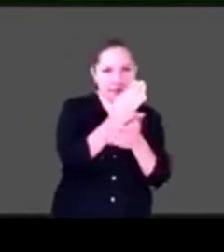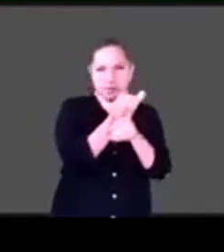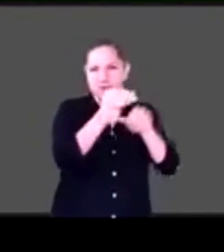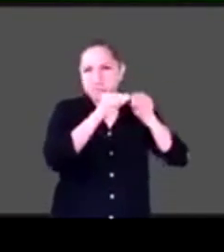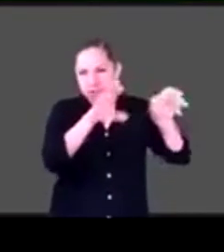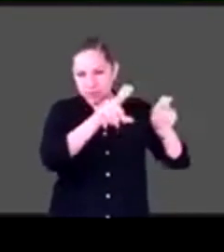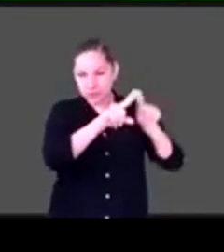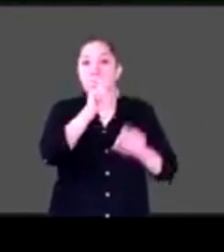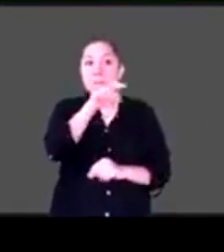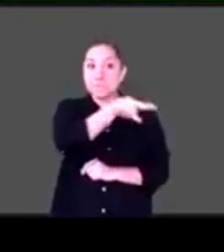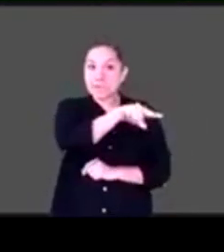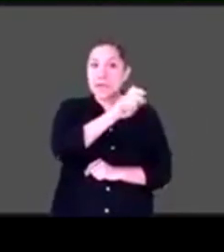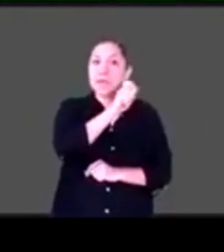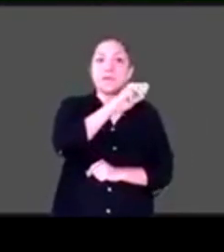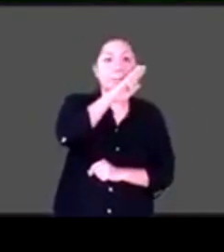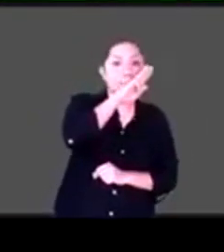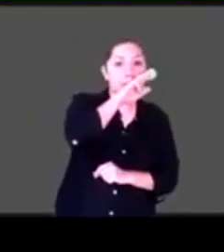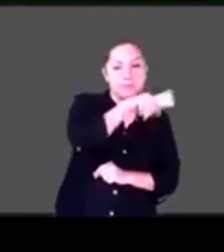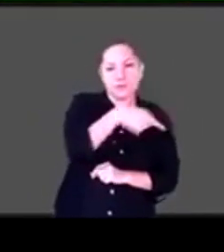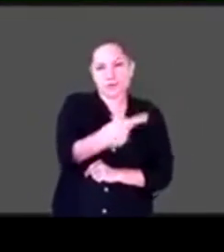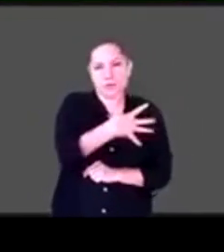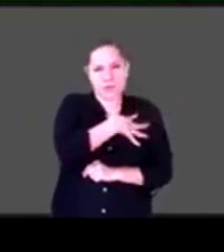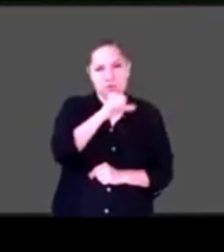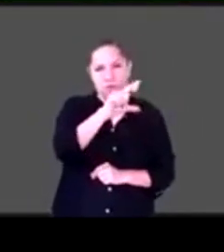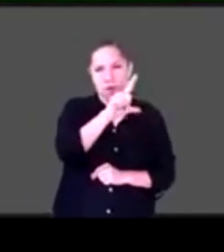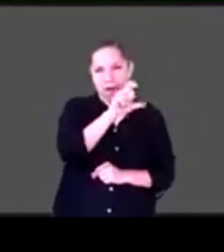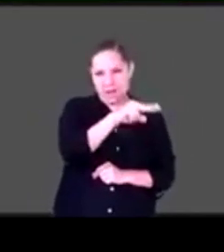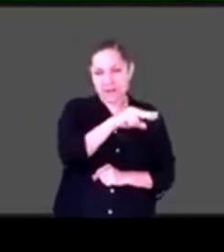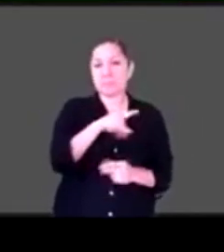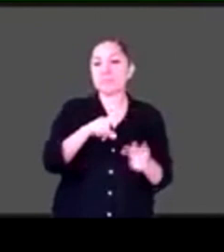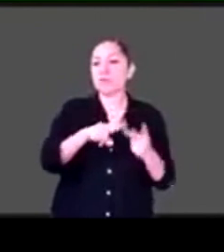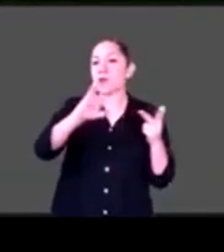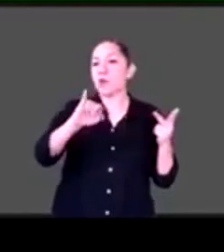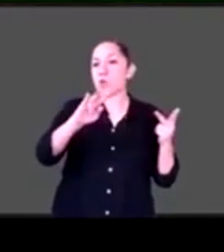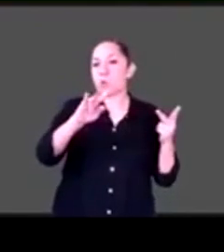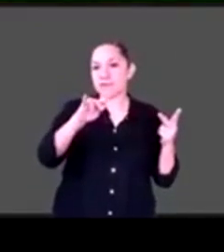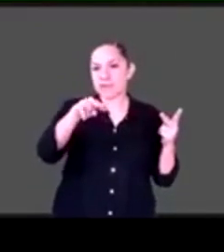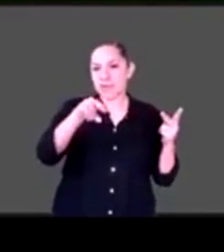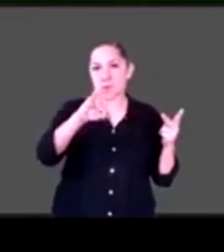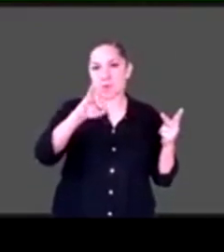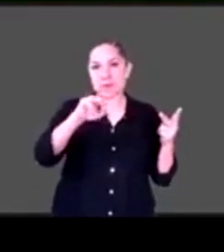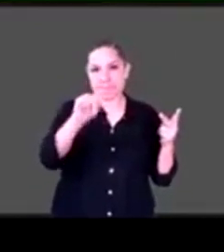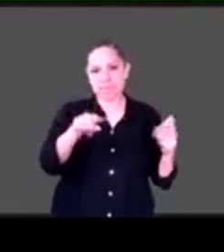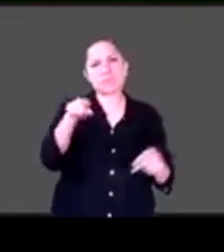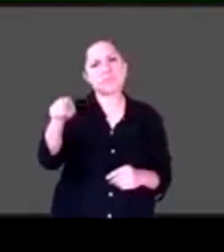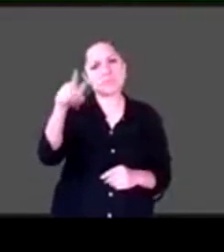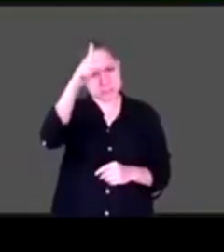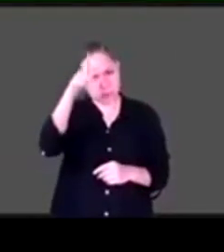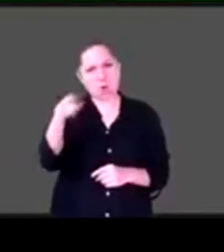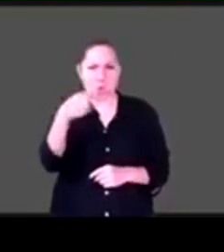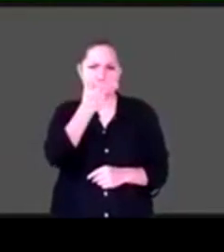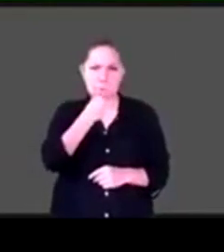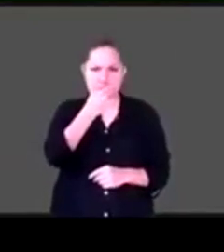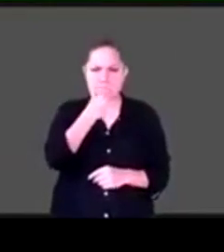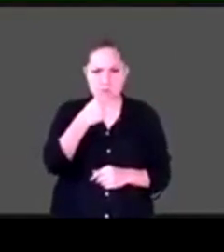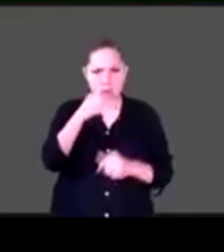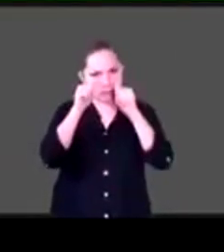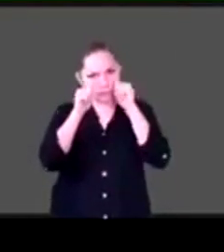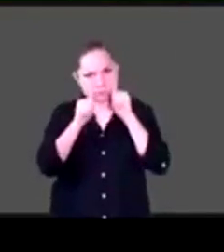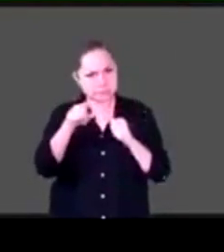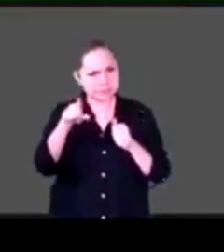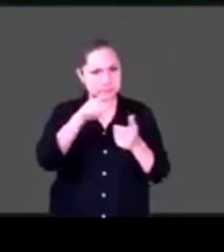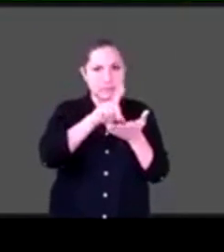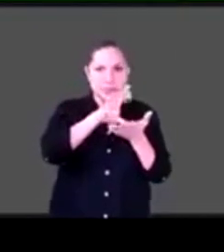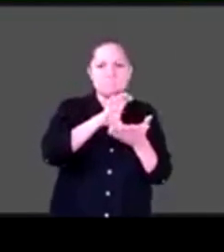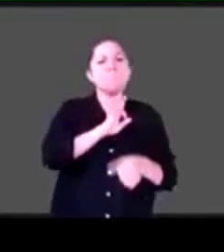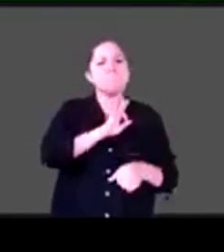recién vivimos por ahí. Juventino Jiménez, psicólogo educativo, activista con discapacidad visual, que lucha por los derechos de indígenas con discapacidad.